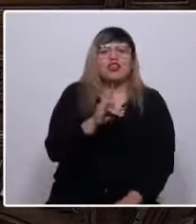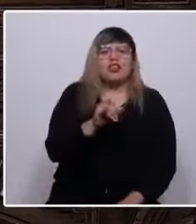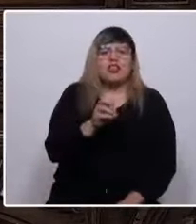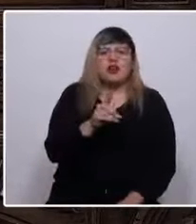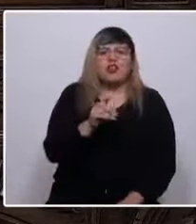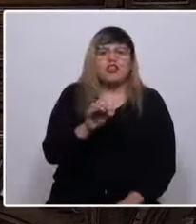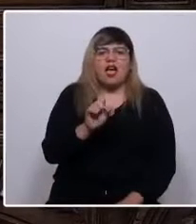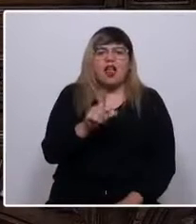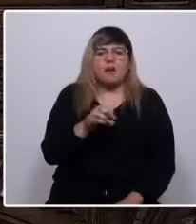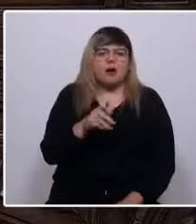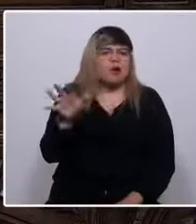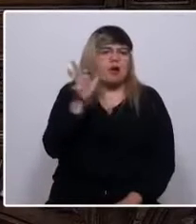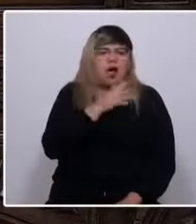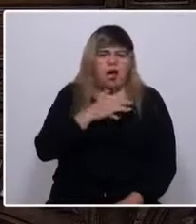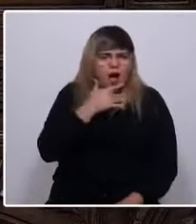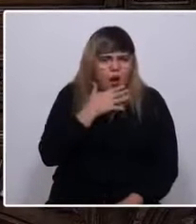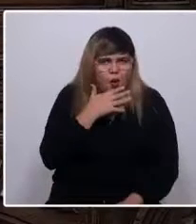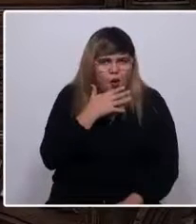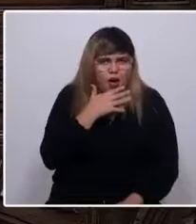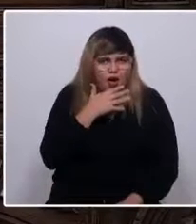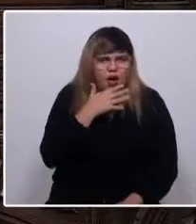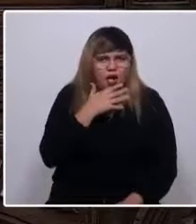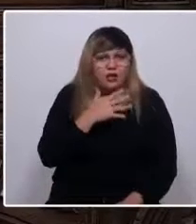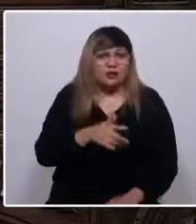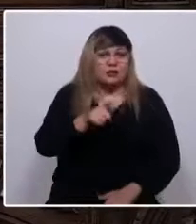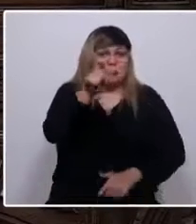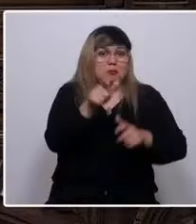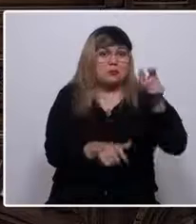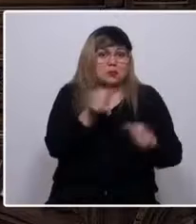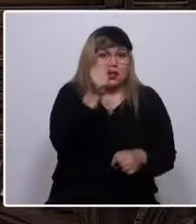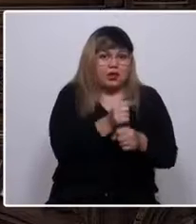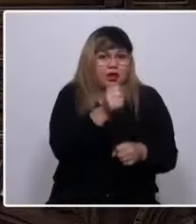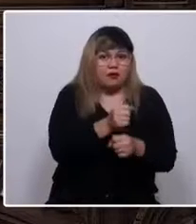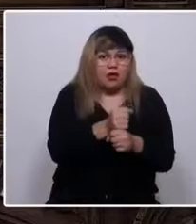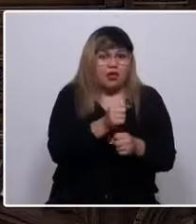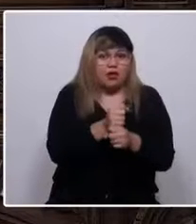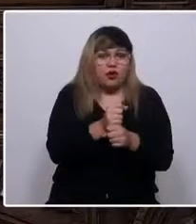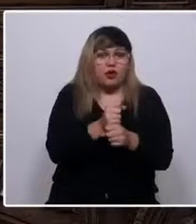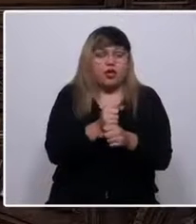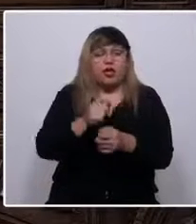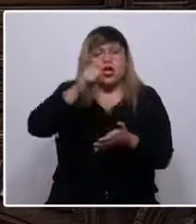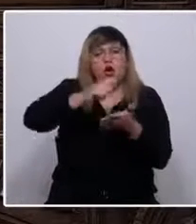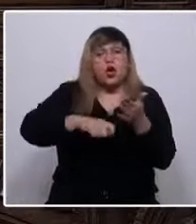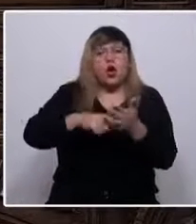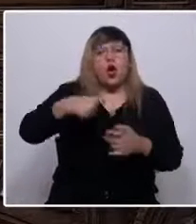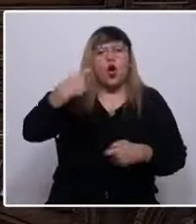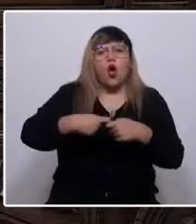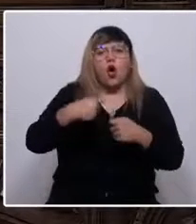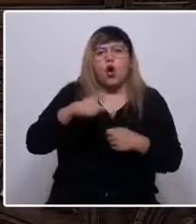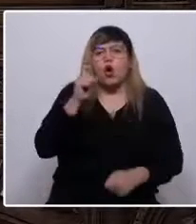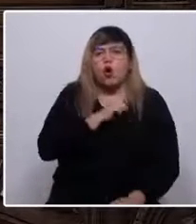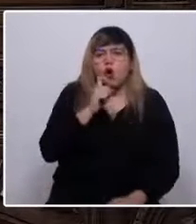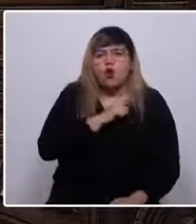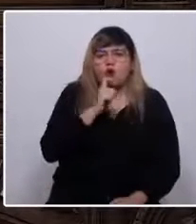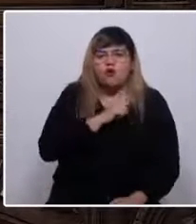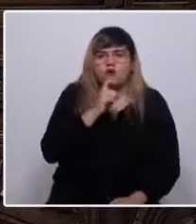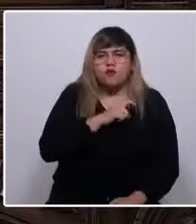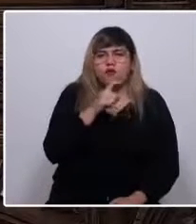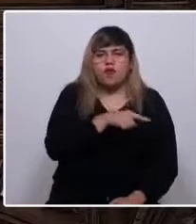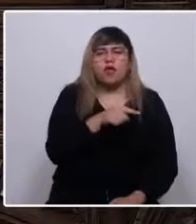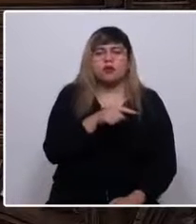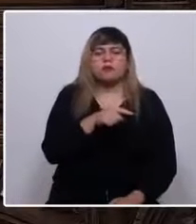agua. Cuando las y los trabajadores subcontratados del cobre lloran la muerte de Nelson